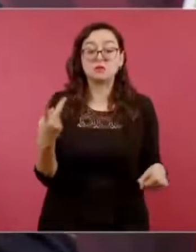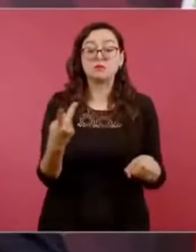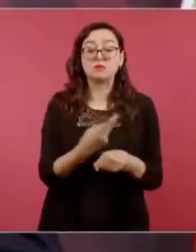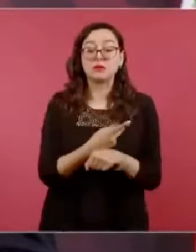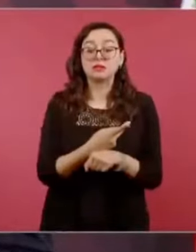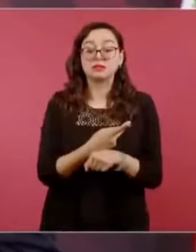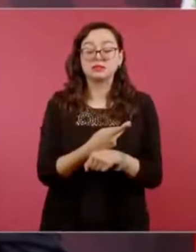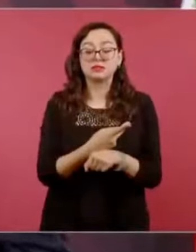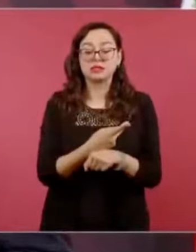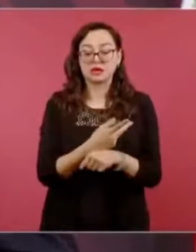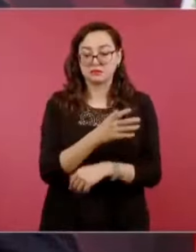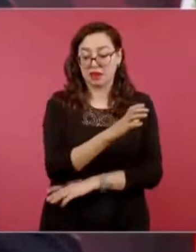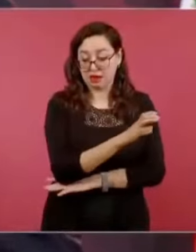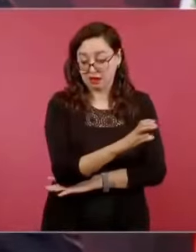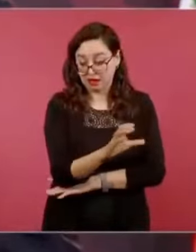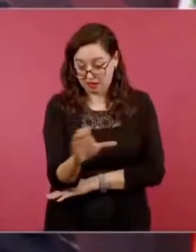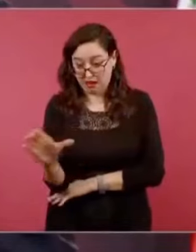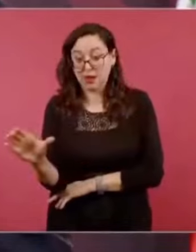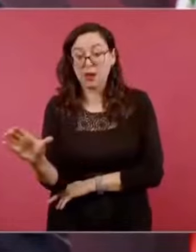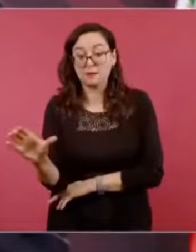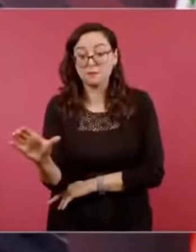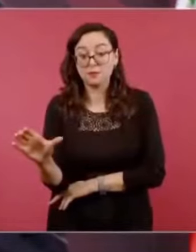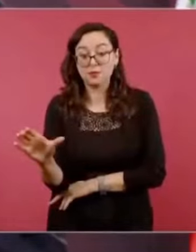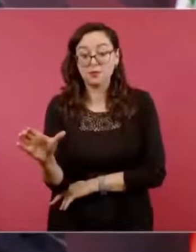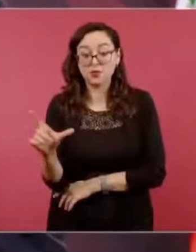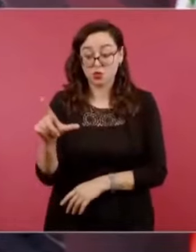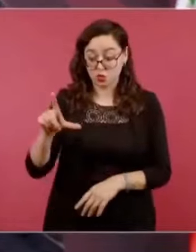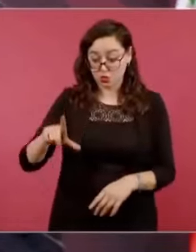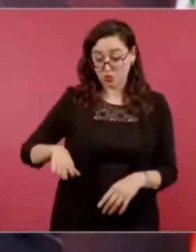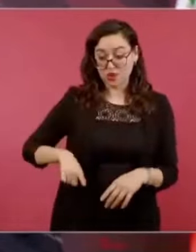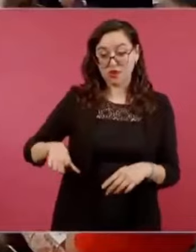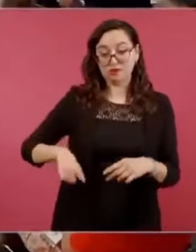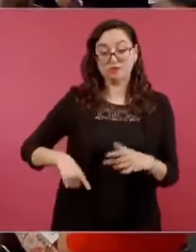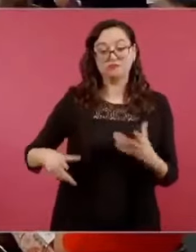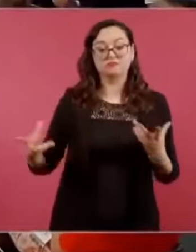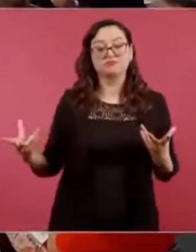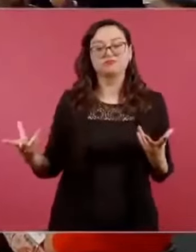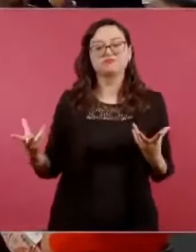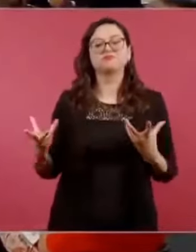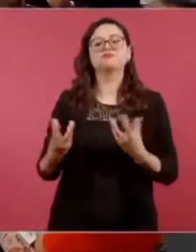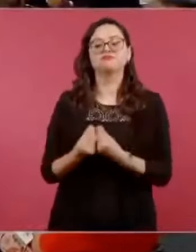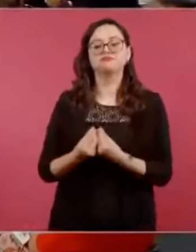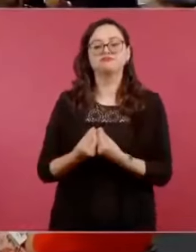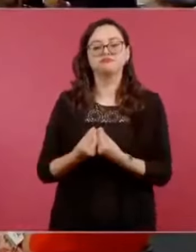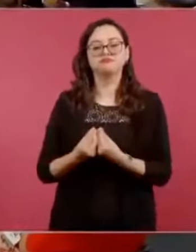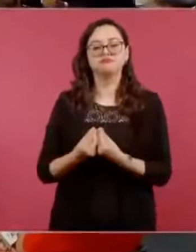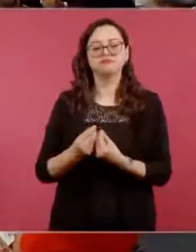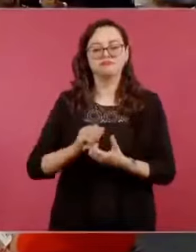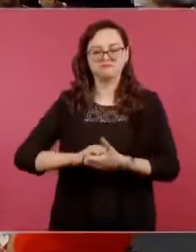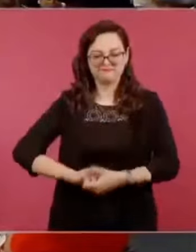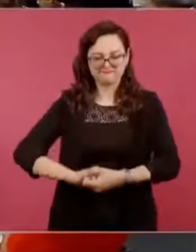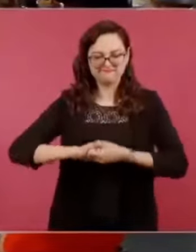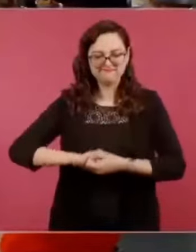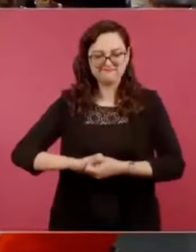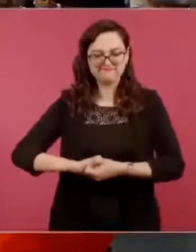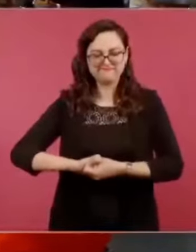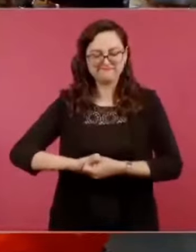alianza entre los campesinos y el Estado. Por otra parte,